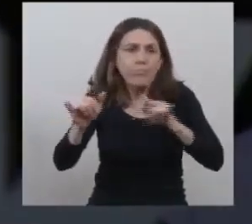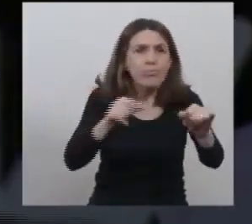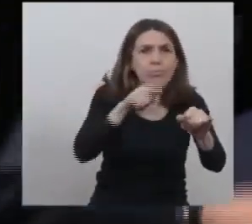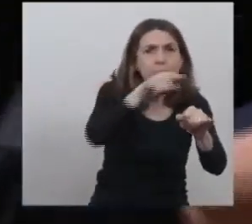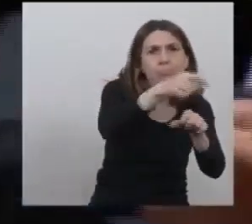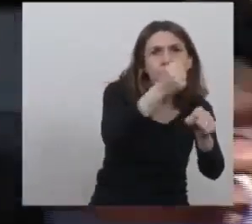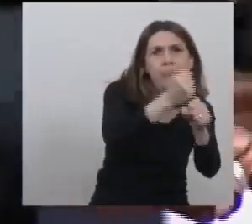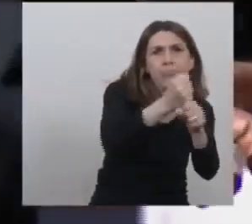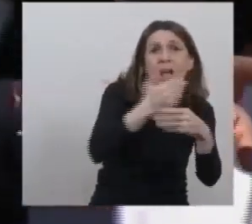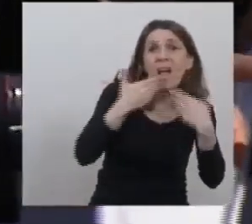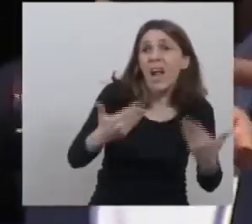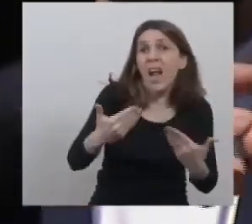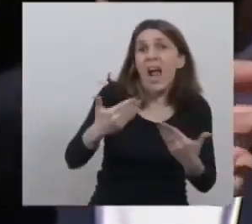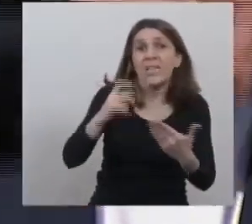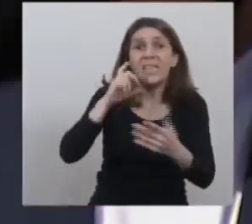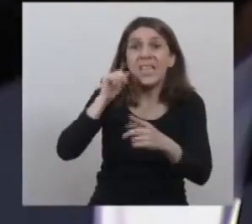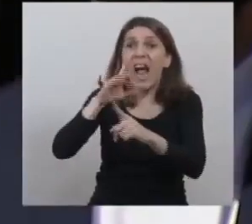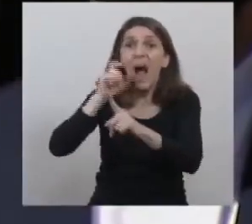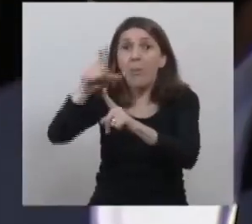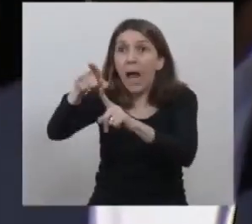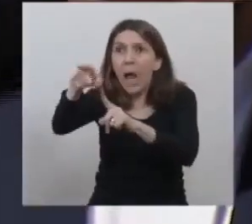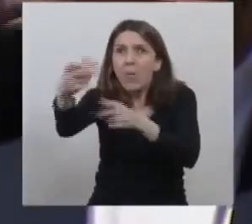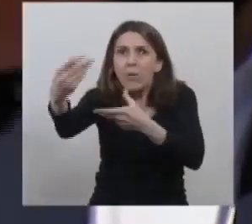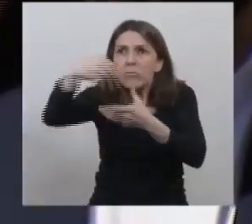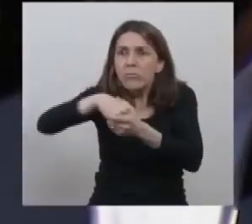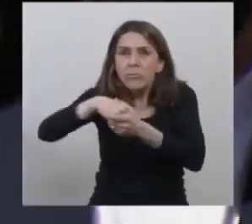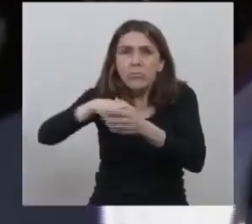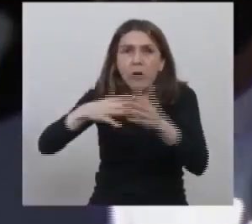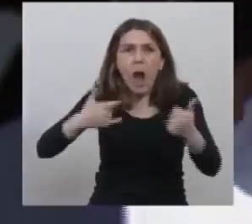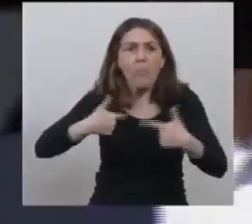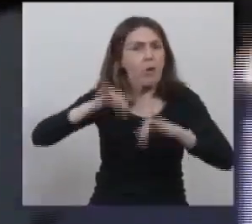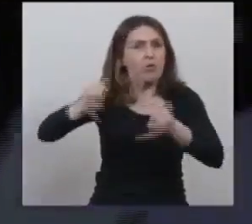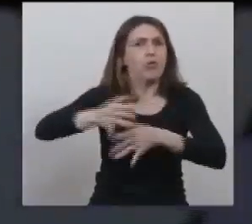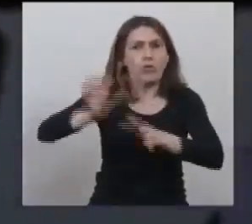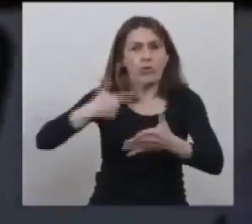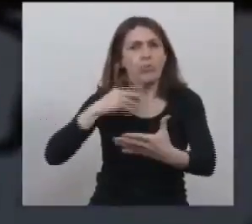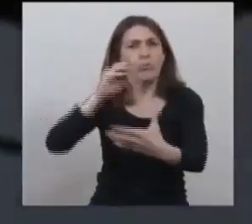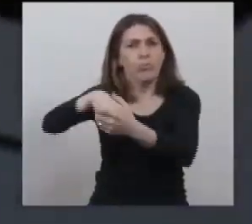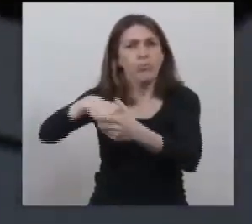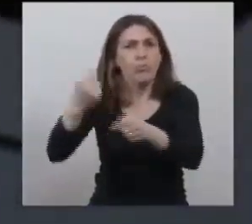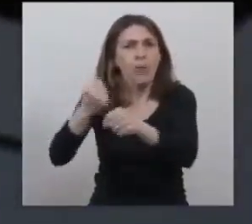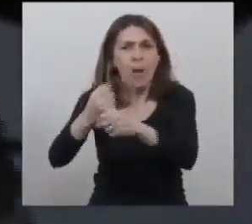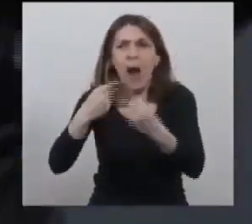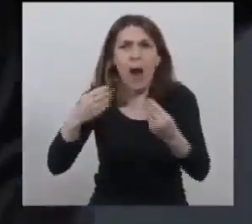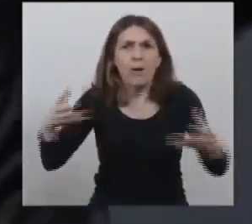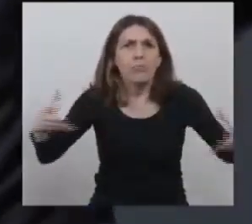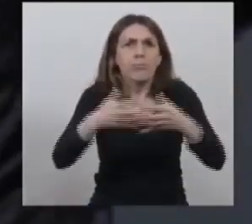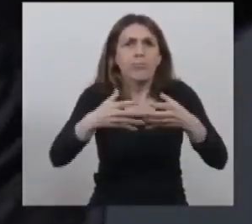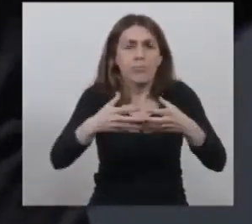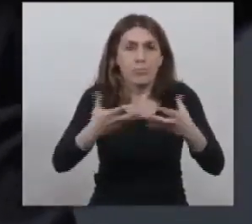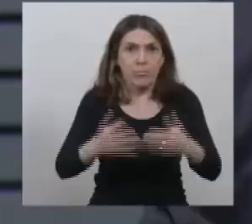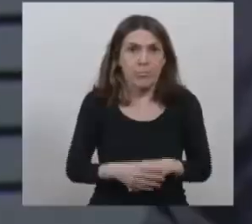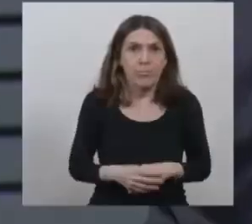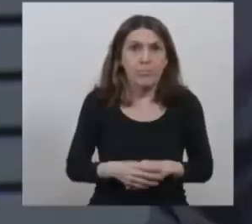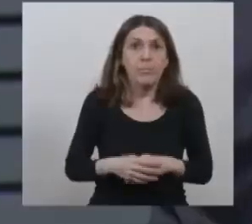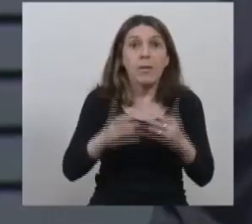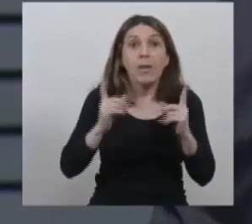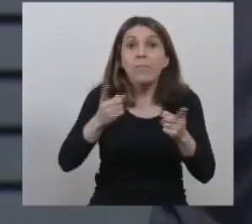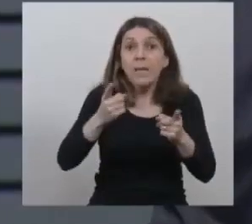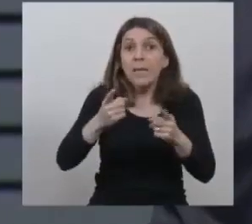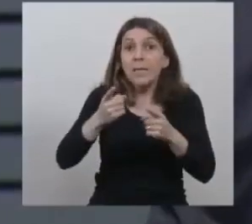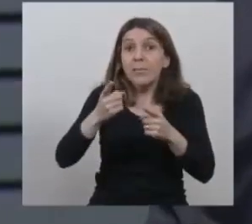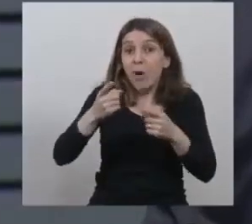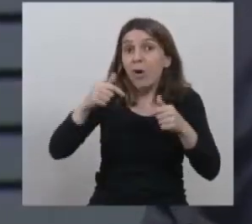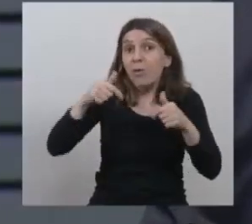gracias, Gabriel, por sumarte rápidamente a consolidar esto que venimos a